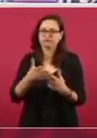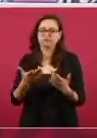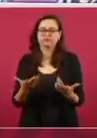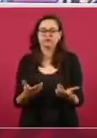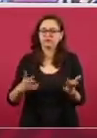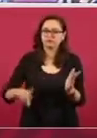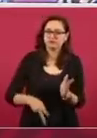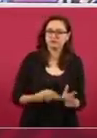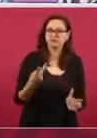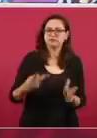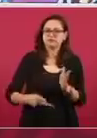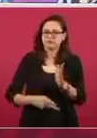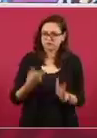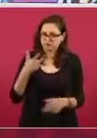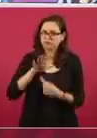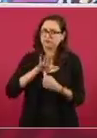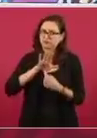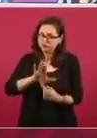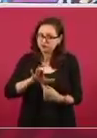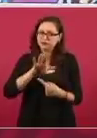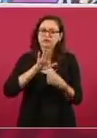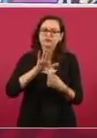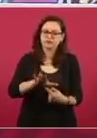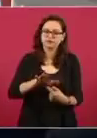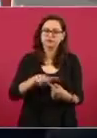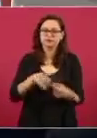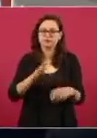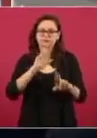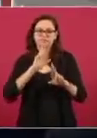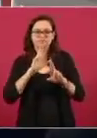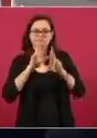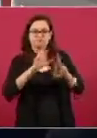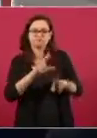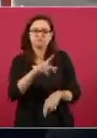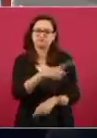enfrentando rumores.